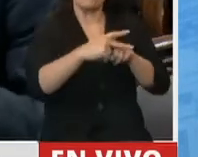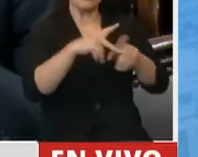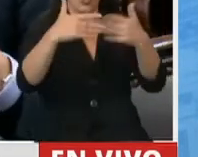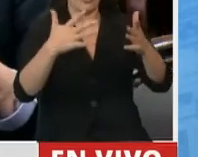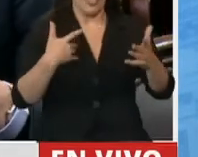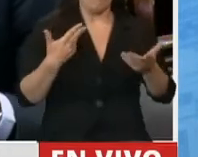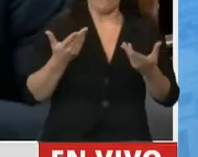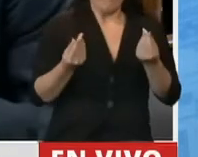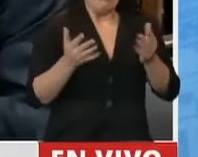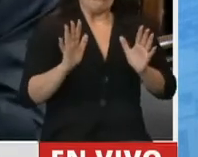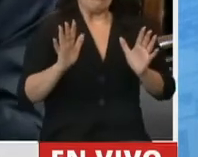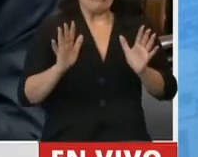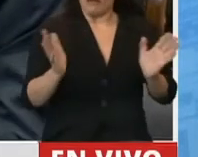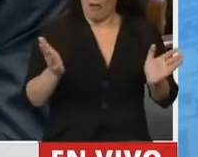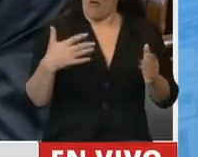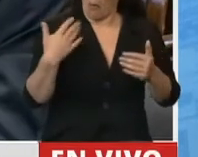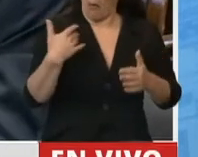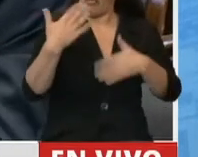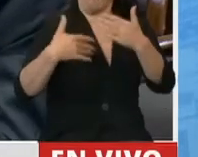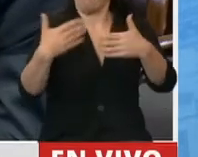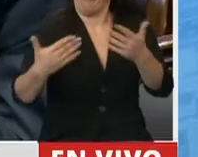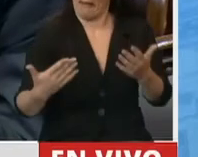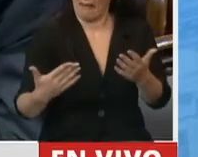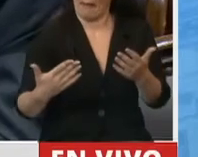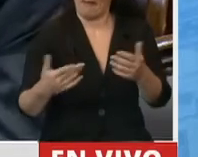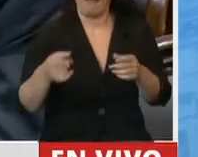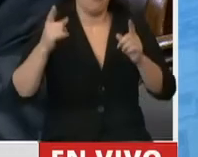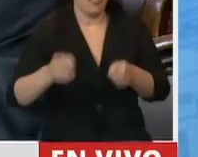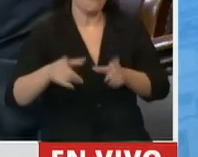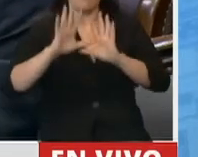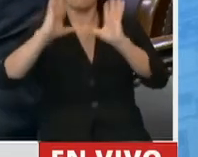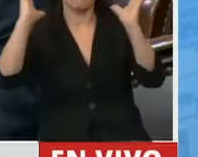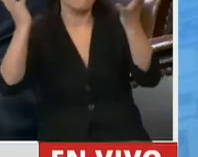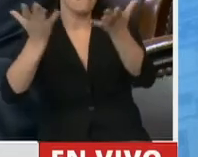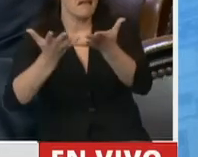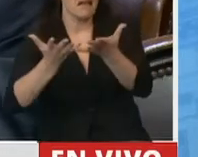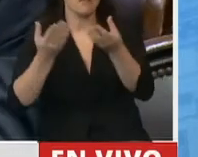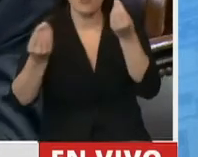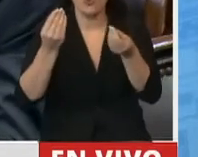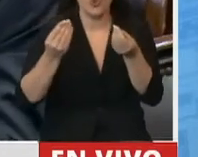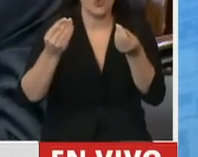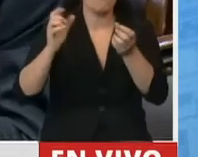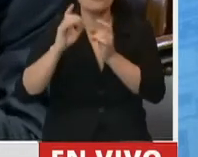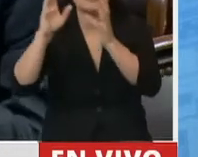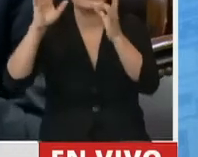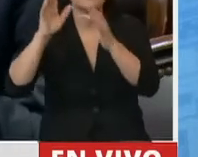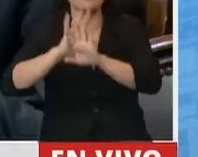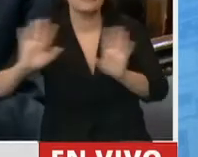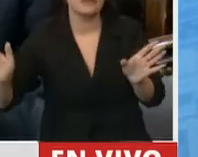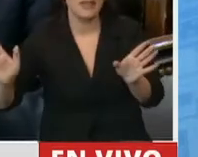Nos permite explorar la ingeniería climática, la descarbonización y la cultura de la